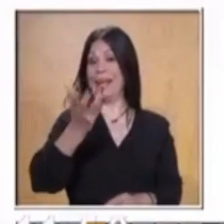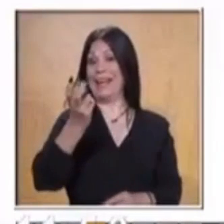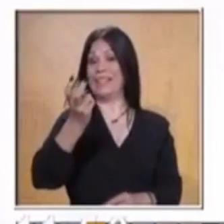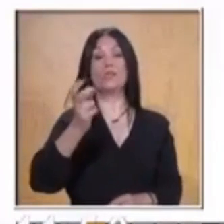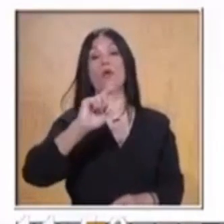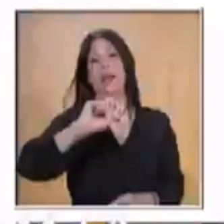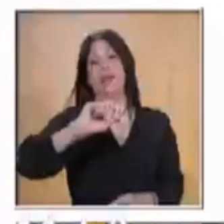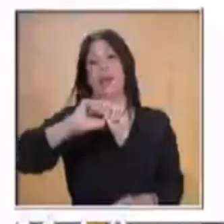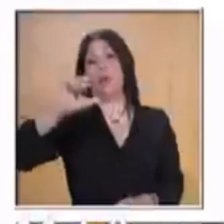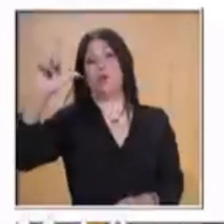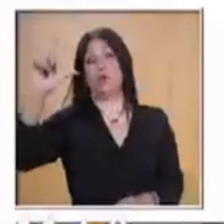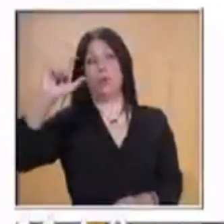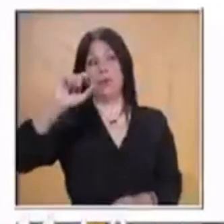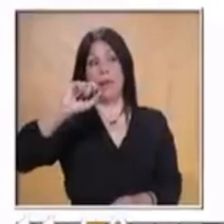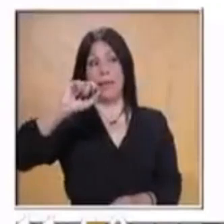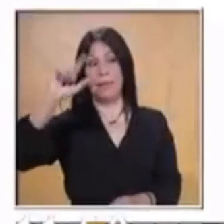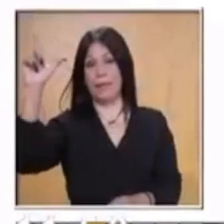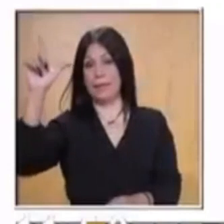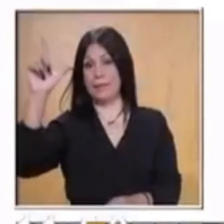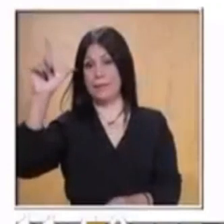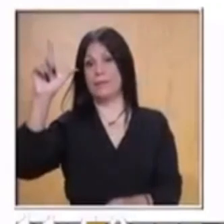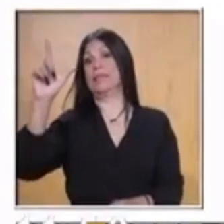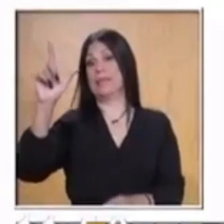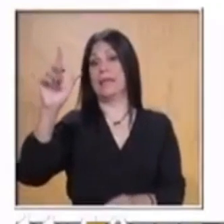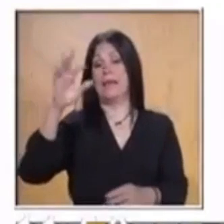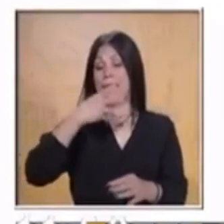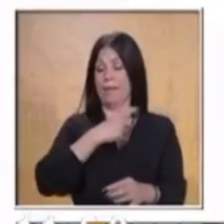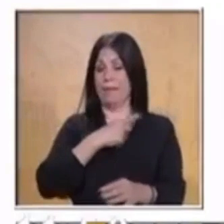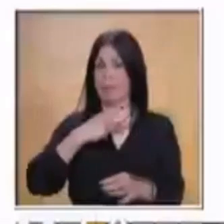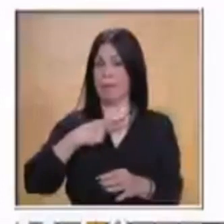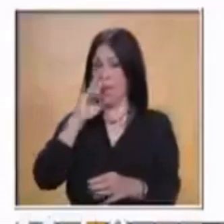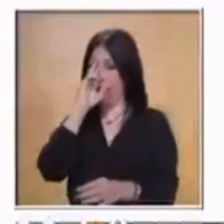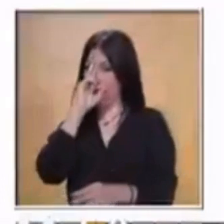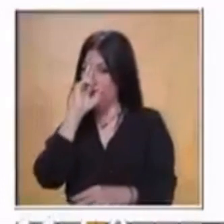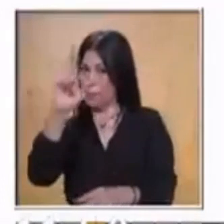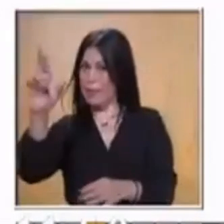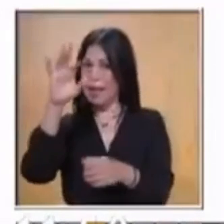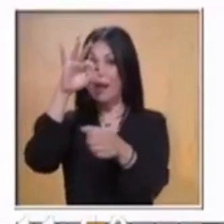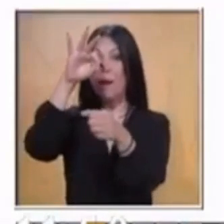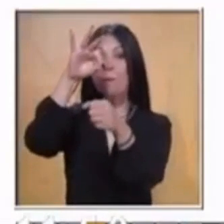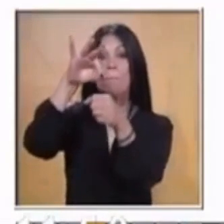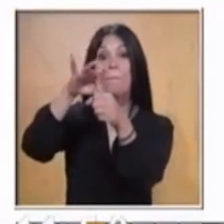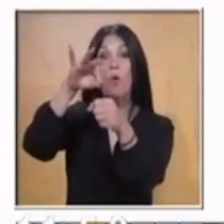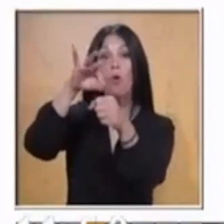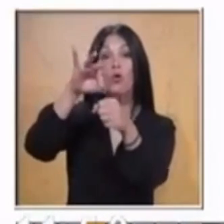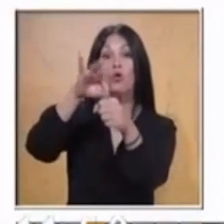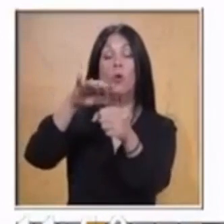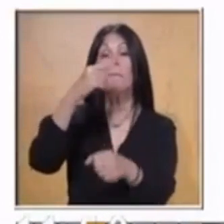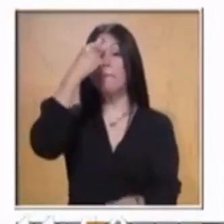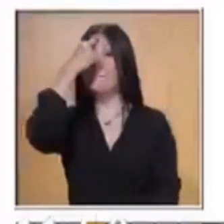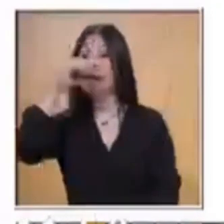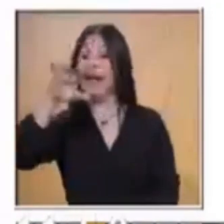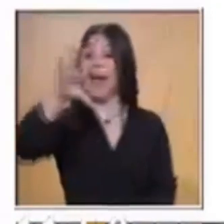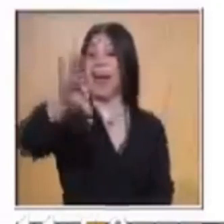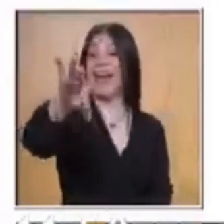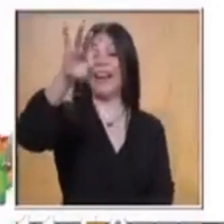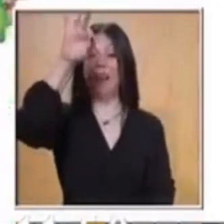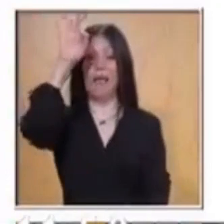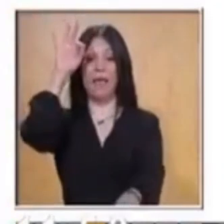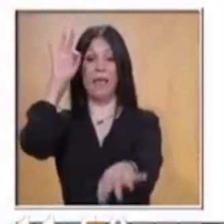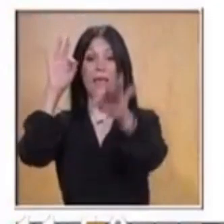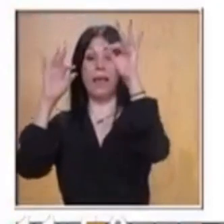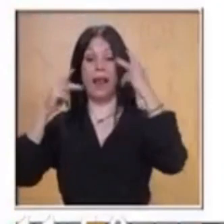ciudadanos y la sociedad en general, mediante el voto ciudadano por la cual se elige a estos gobernantes.